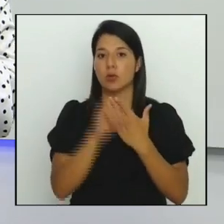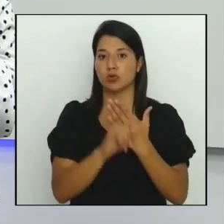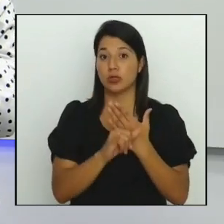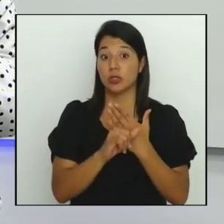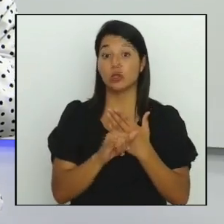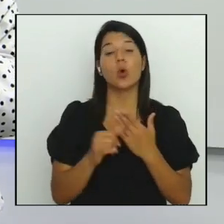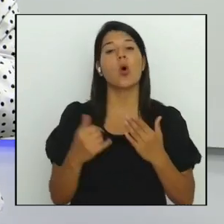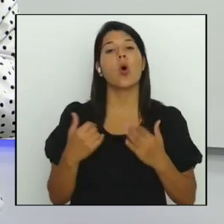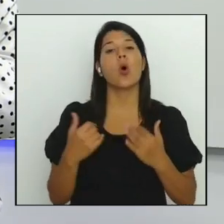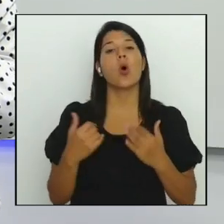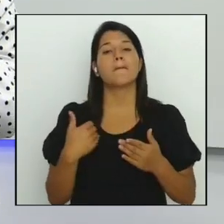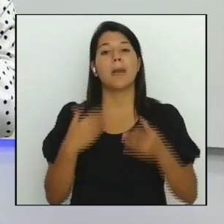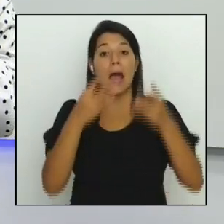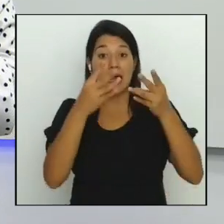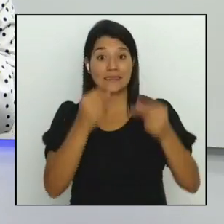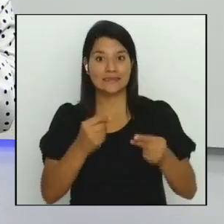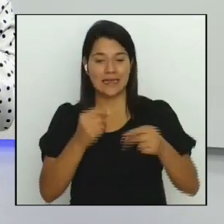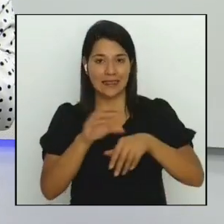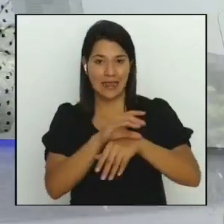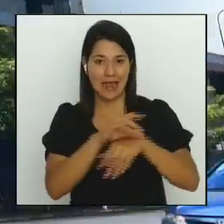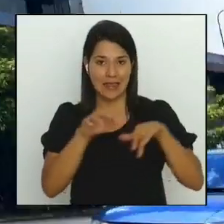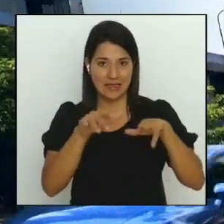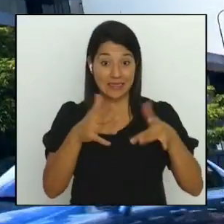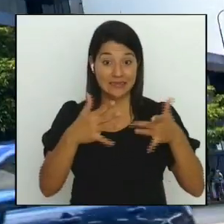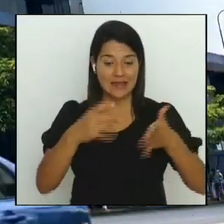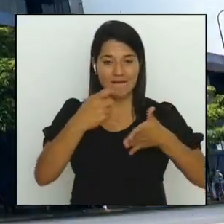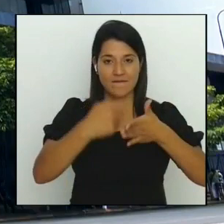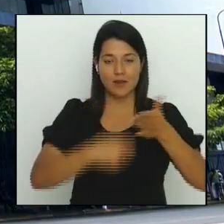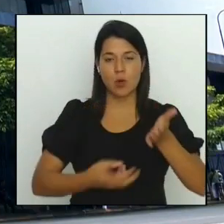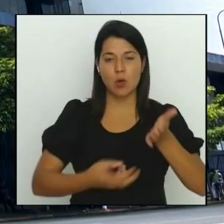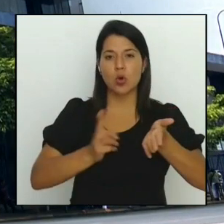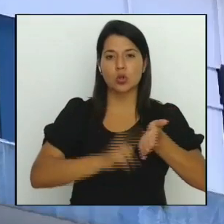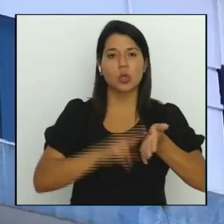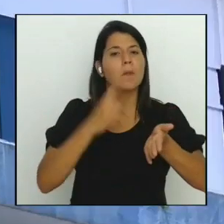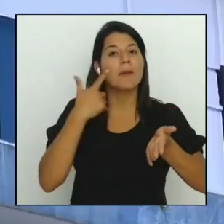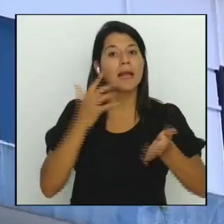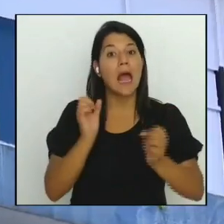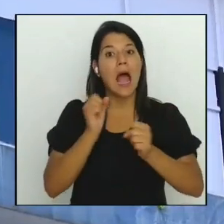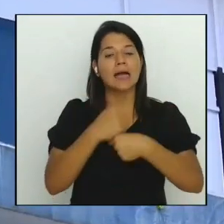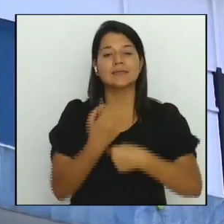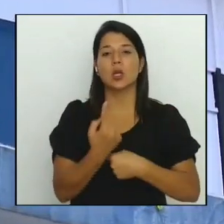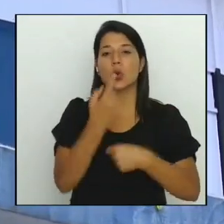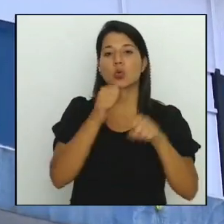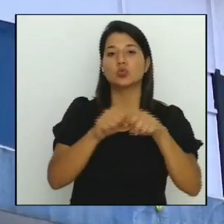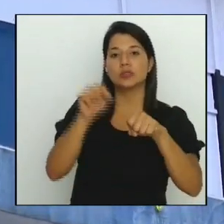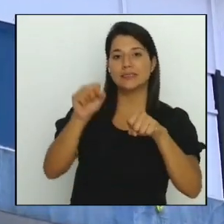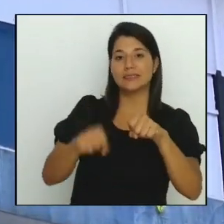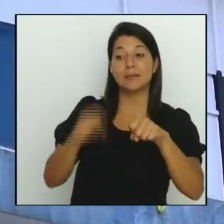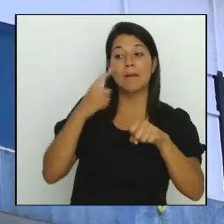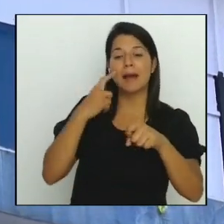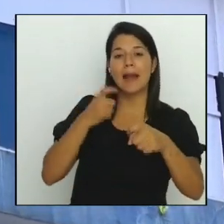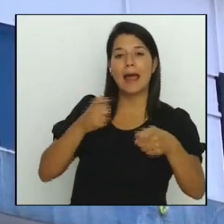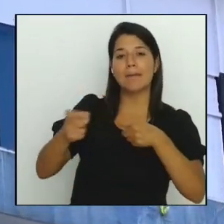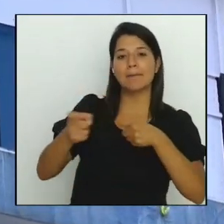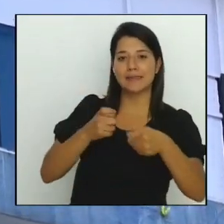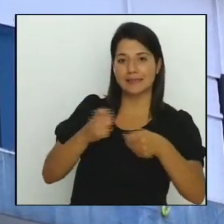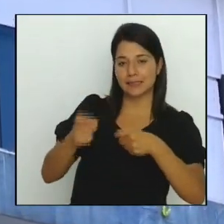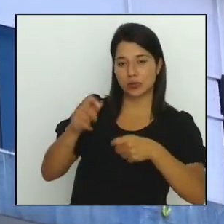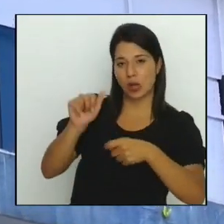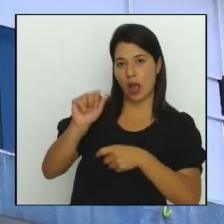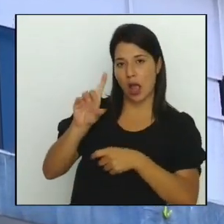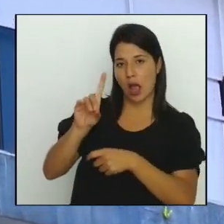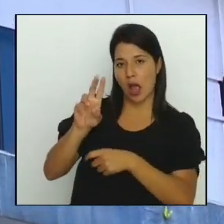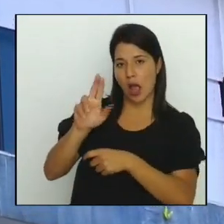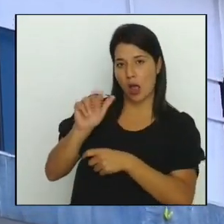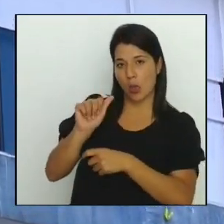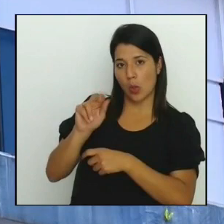firmó el contrato para desarrollar un sistema integrado de administración aduanera que estará revolucionando la gestión de